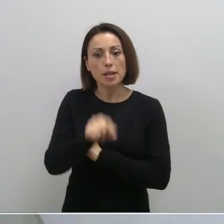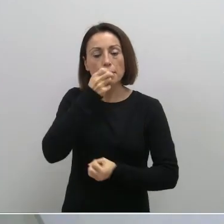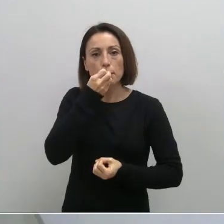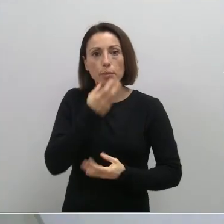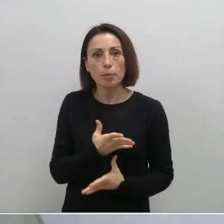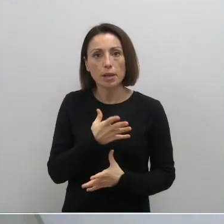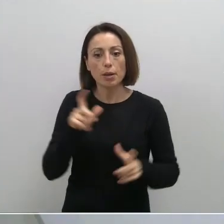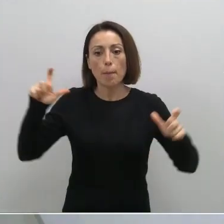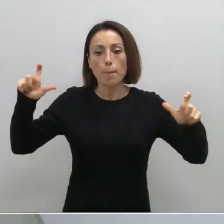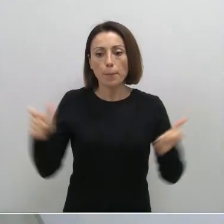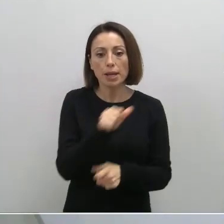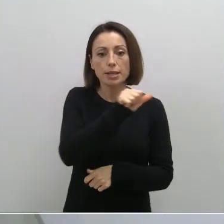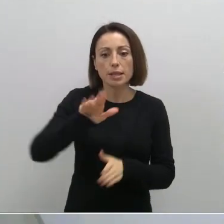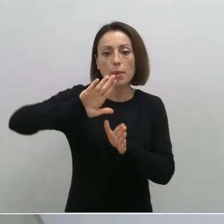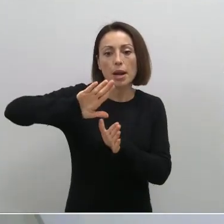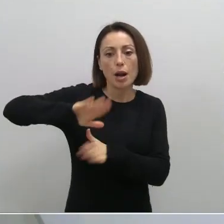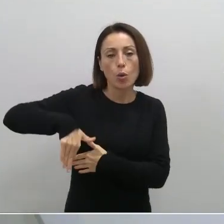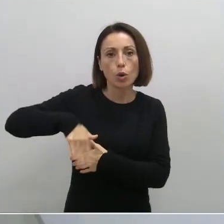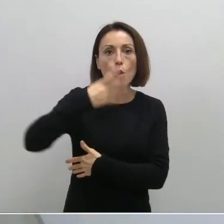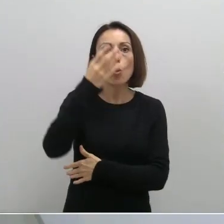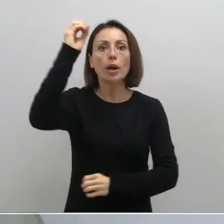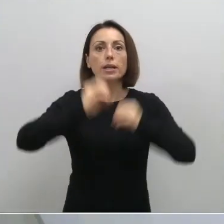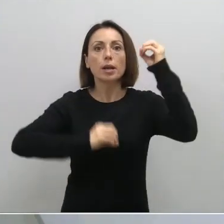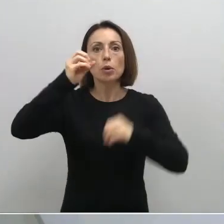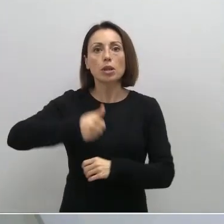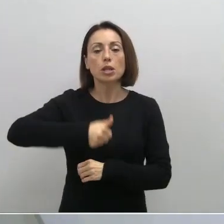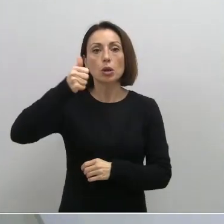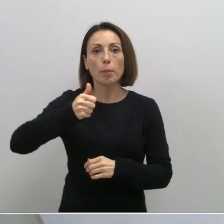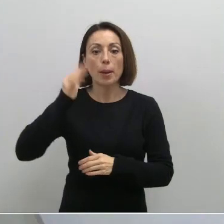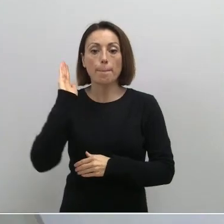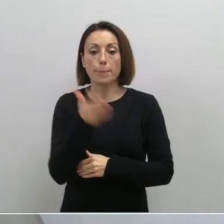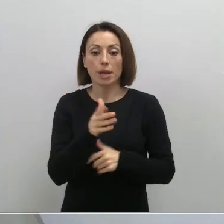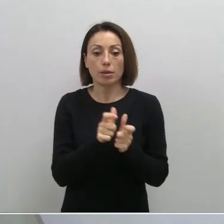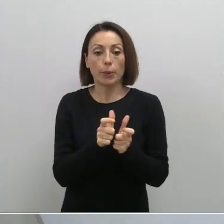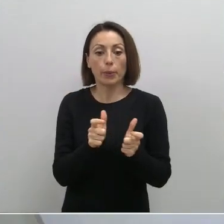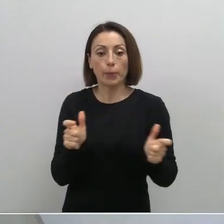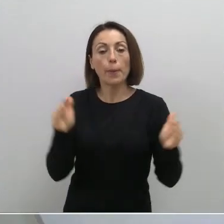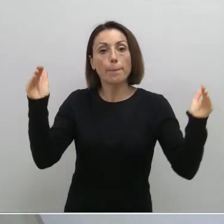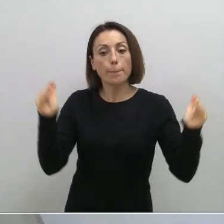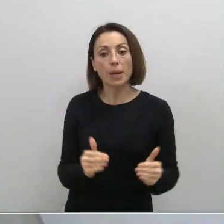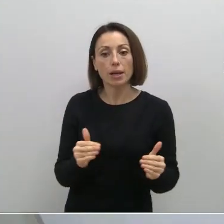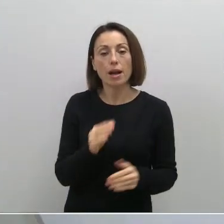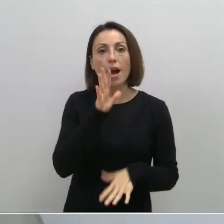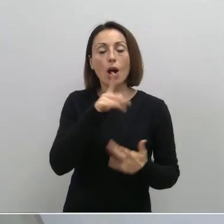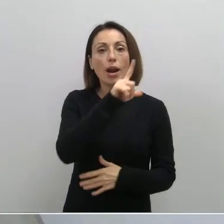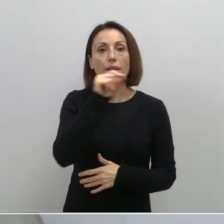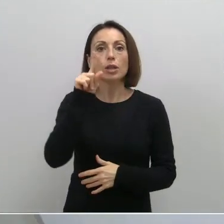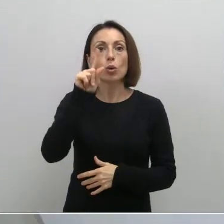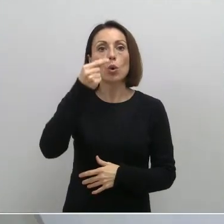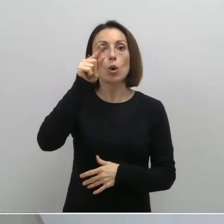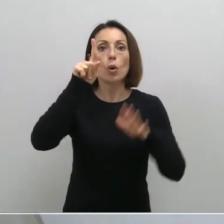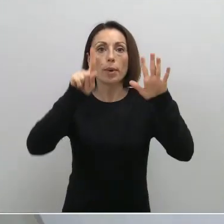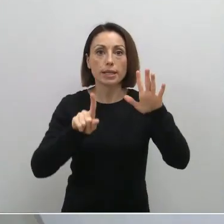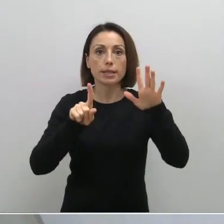vuelto a bajar en la última semana un 40% más en la tasa de incidencia acumulada, que hoy se sitúa en 101,6